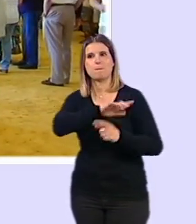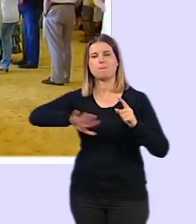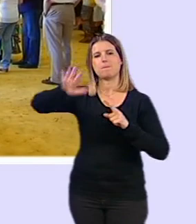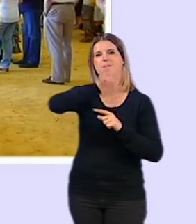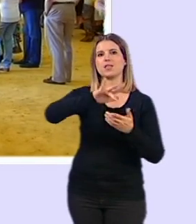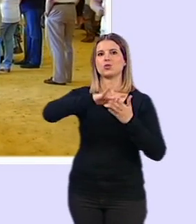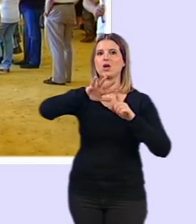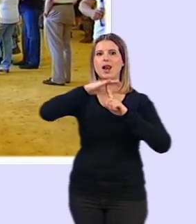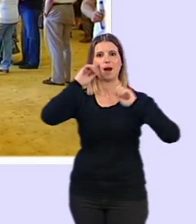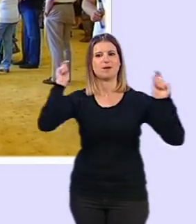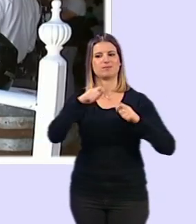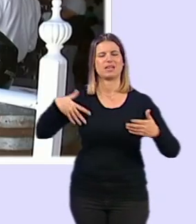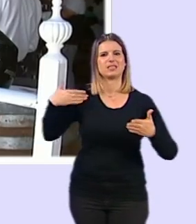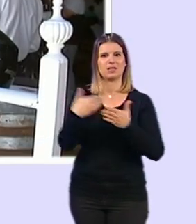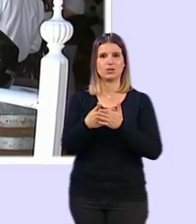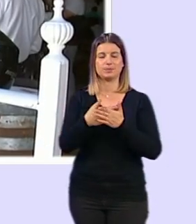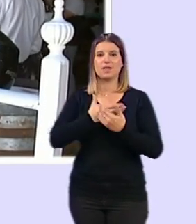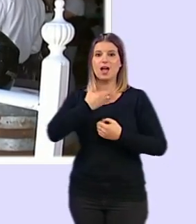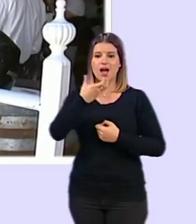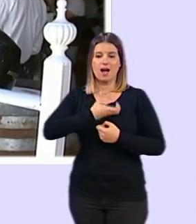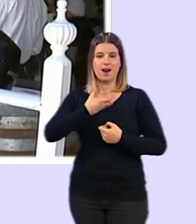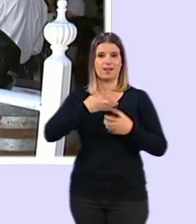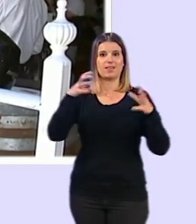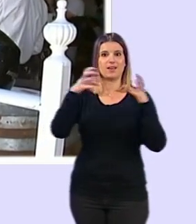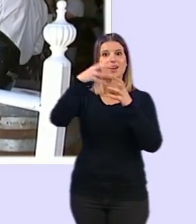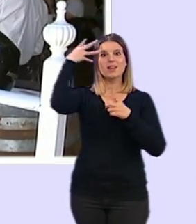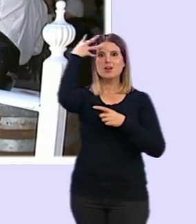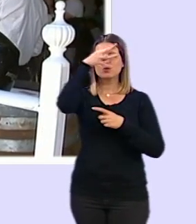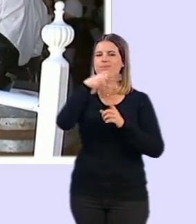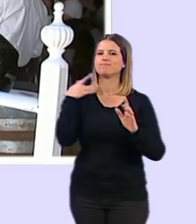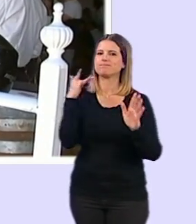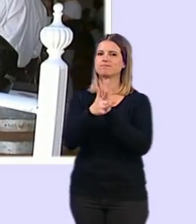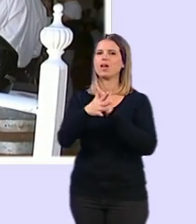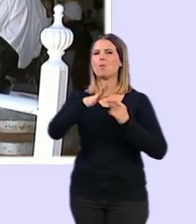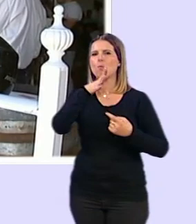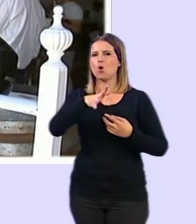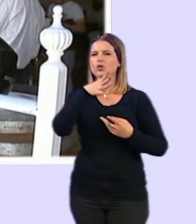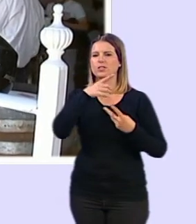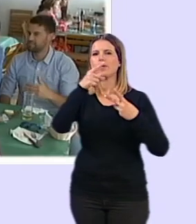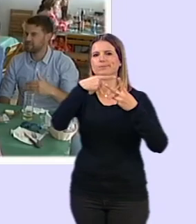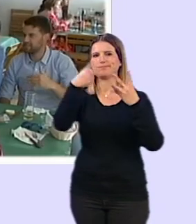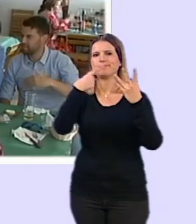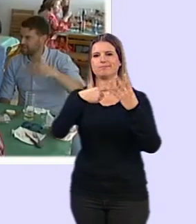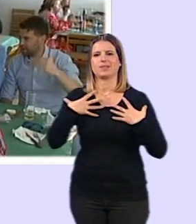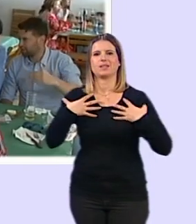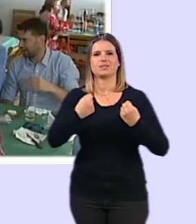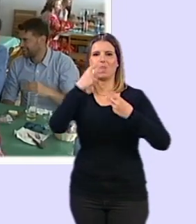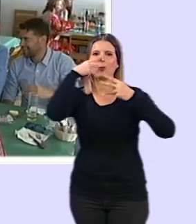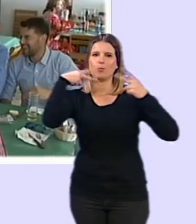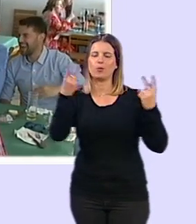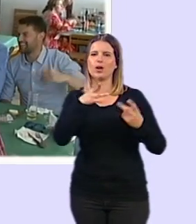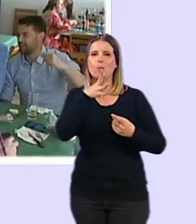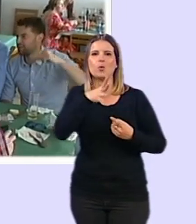declaración del estado de alarma. El alcalde de Granada, Luis Salvador, ha expuesto que existen motivos de salud pública que justifican esta decisión,